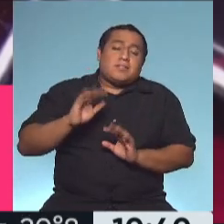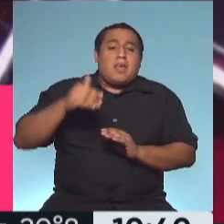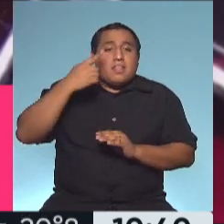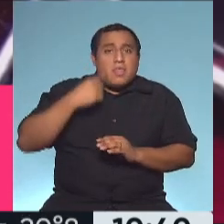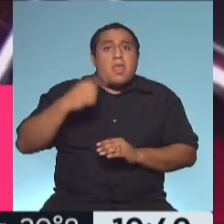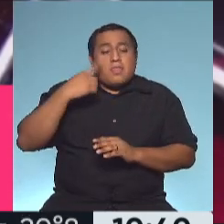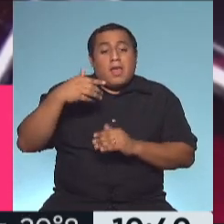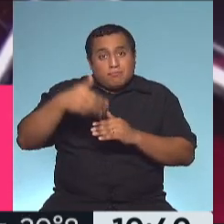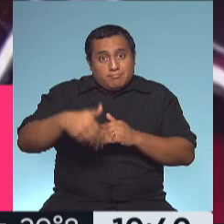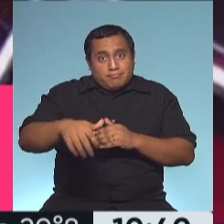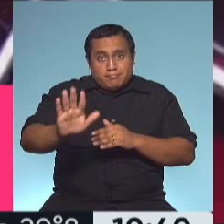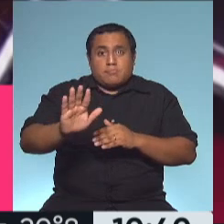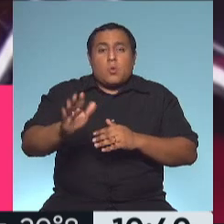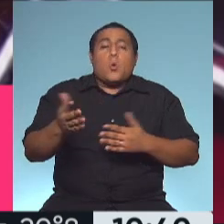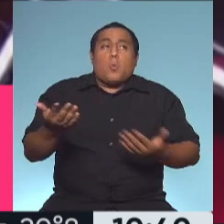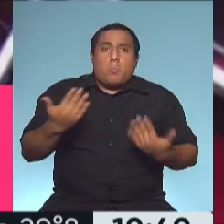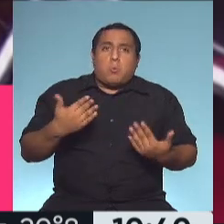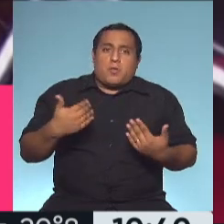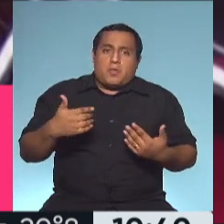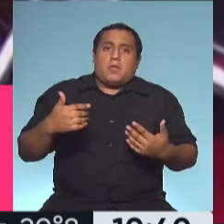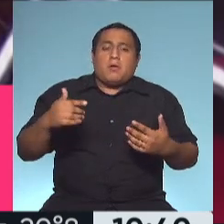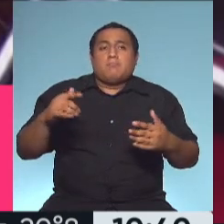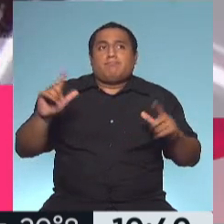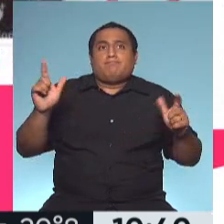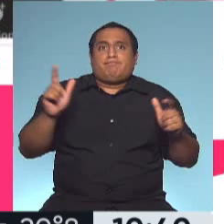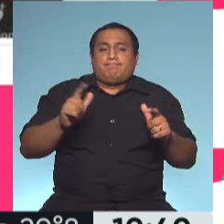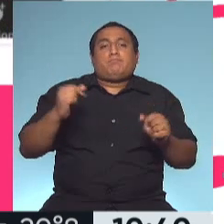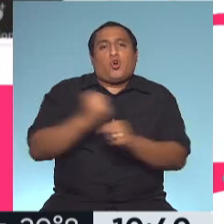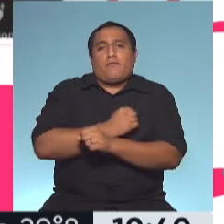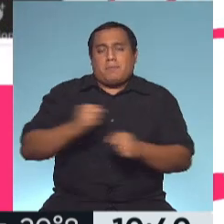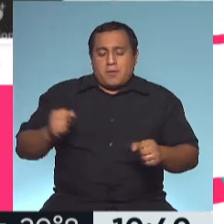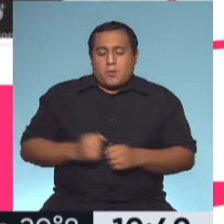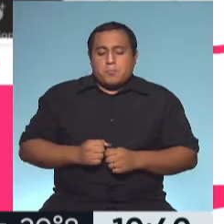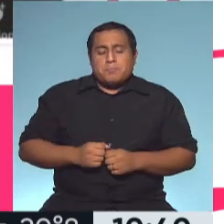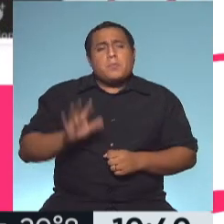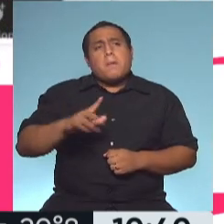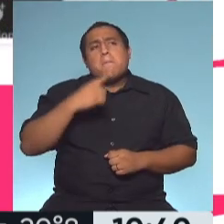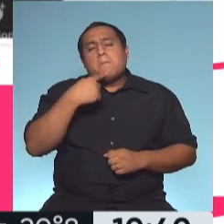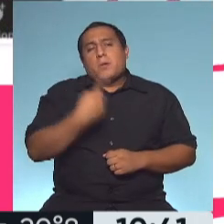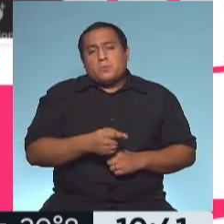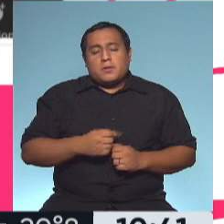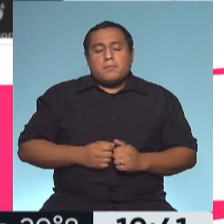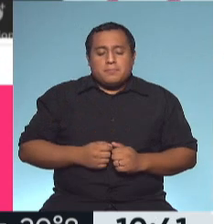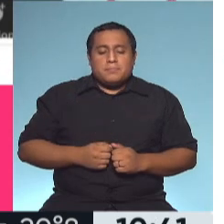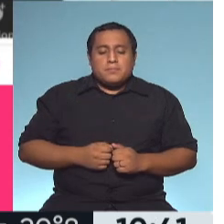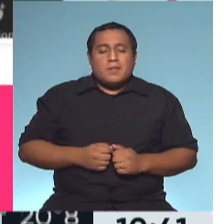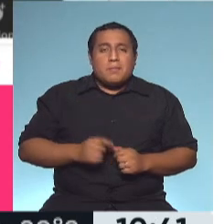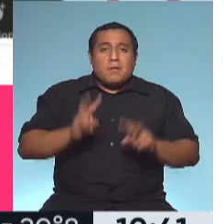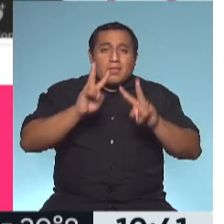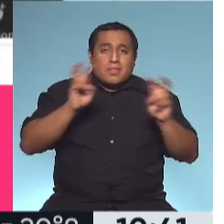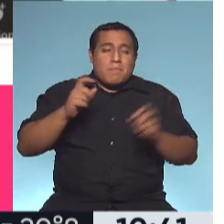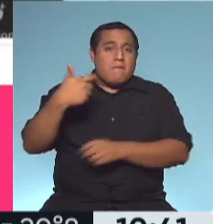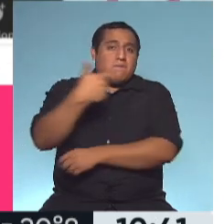más podamos realmente poder asegurarlo con toda propiedad. Por supuesto. Nora, y quería preguntarte, en relación, volviendo al tema de la vacuna